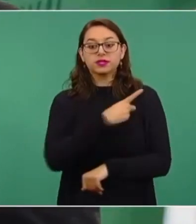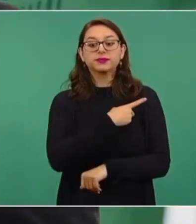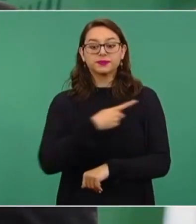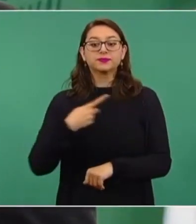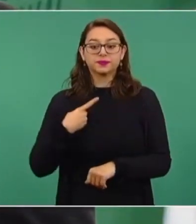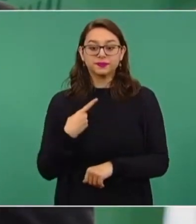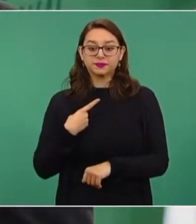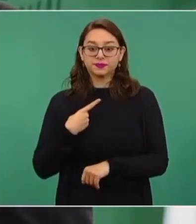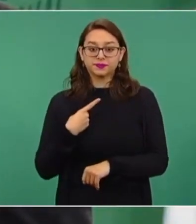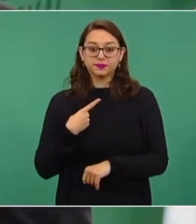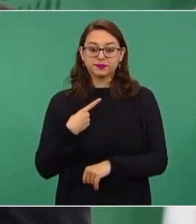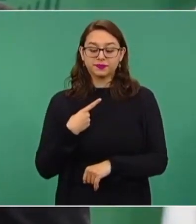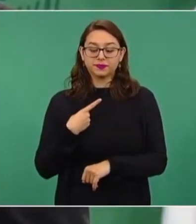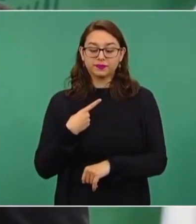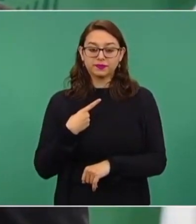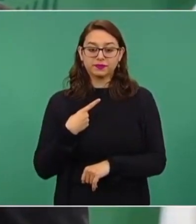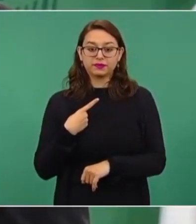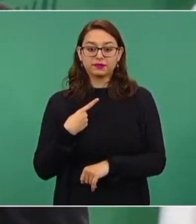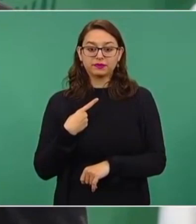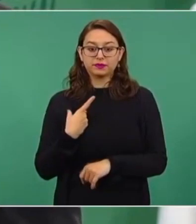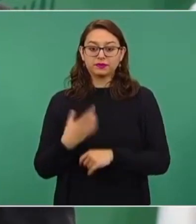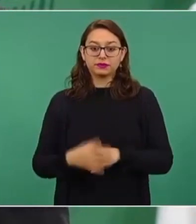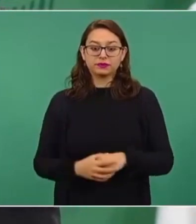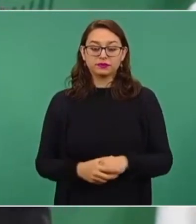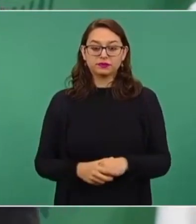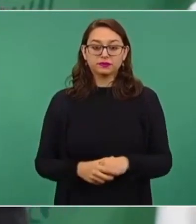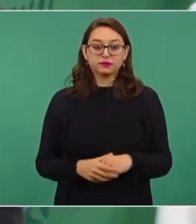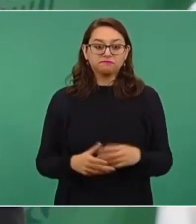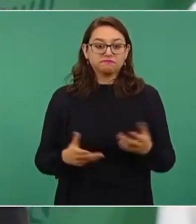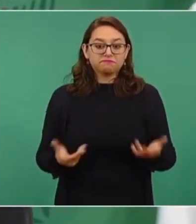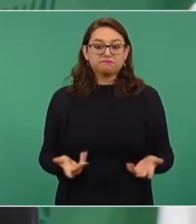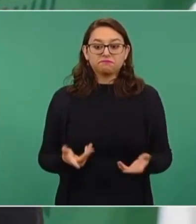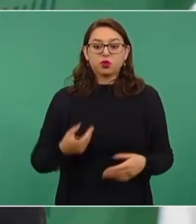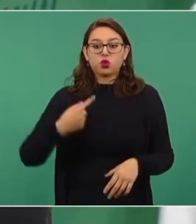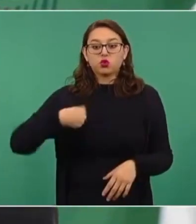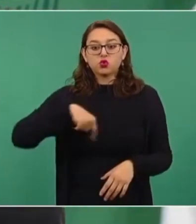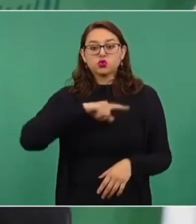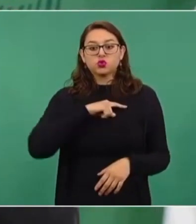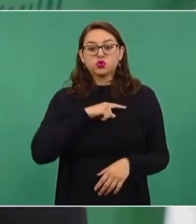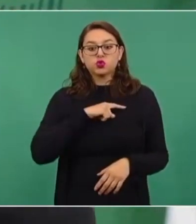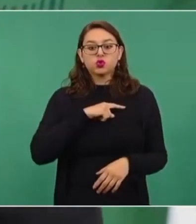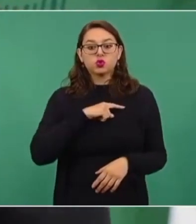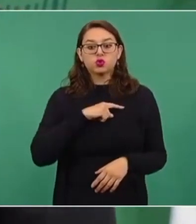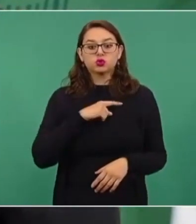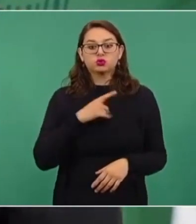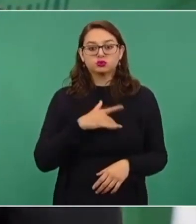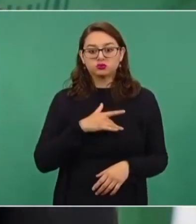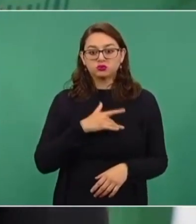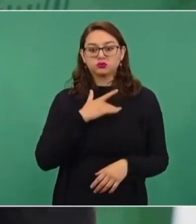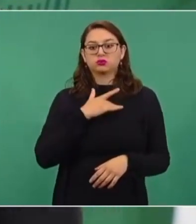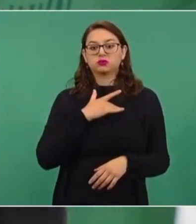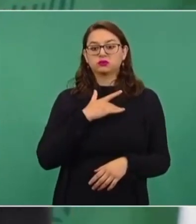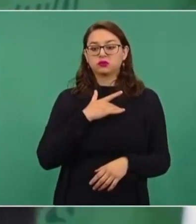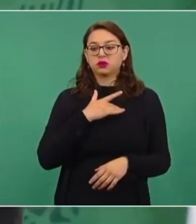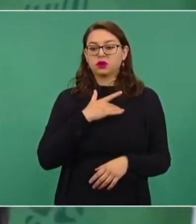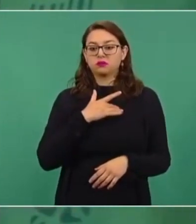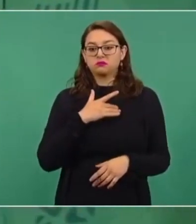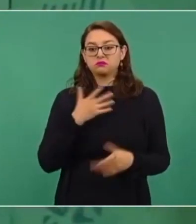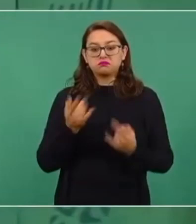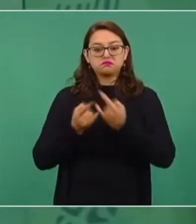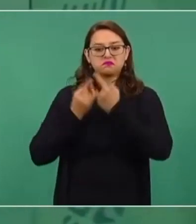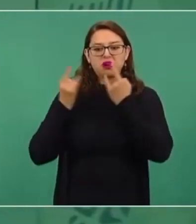No queremos que se olvide de dónde venimos,